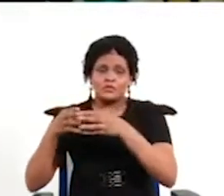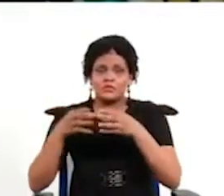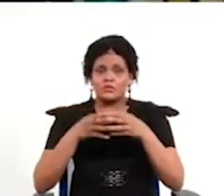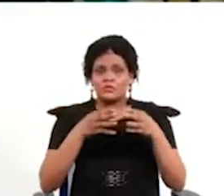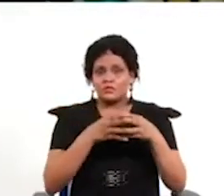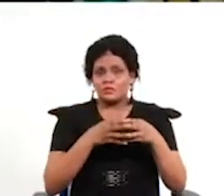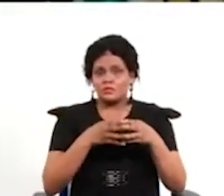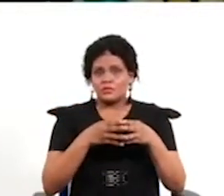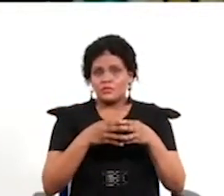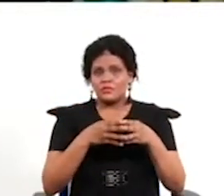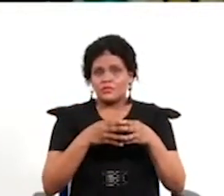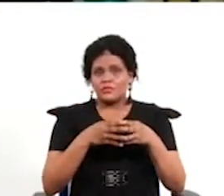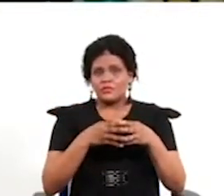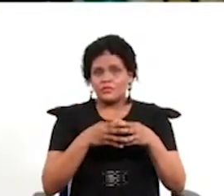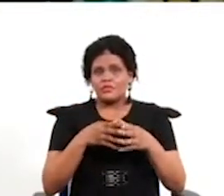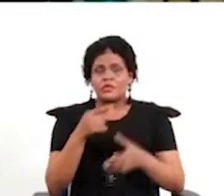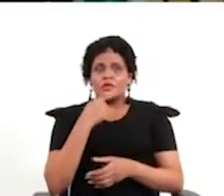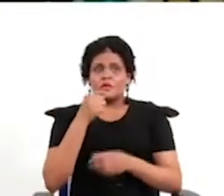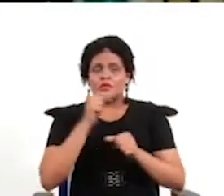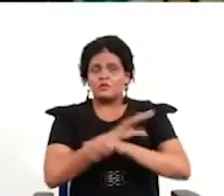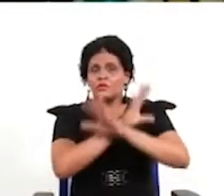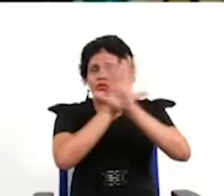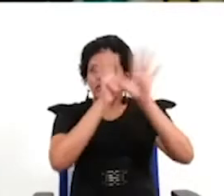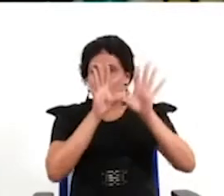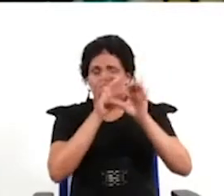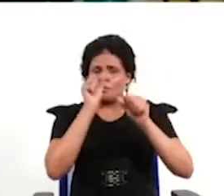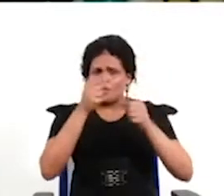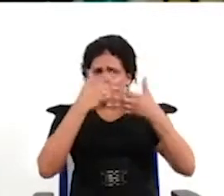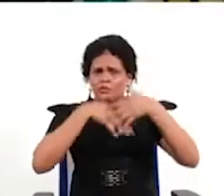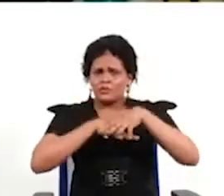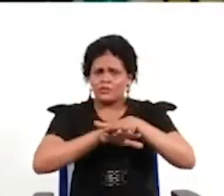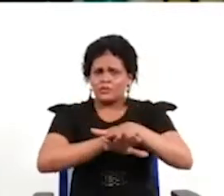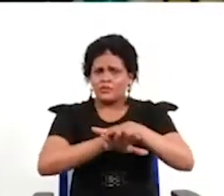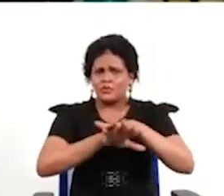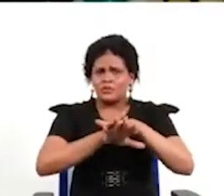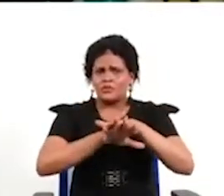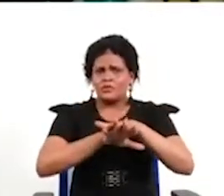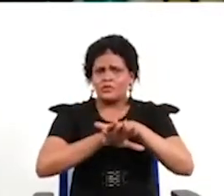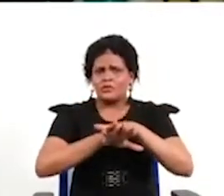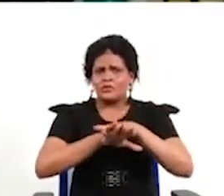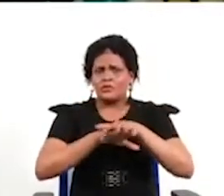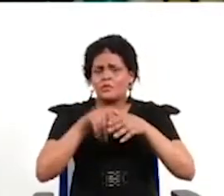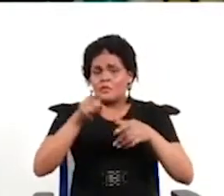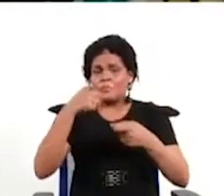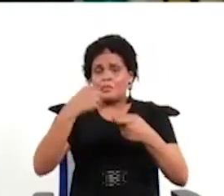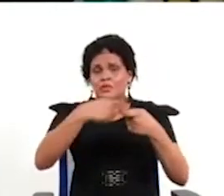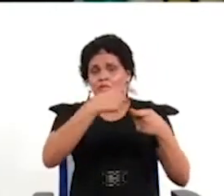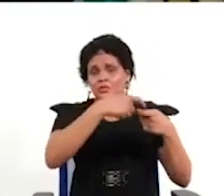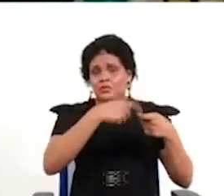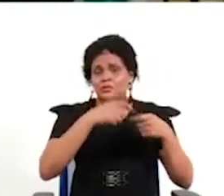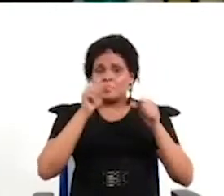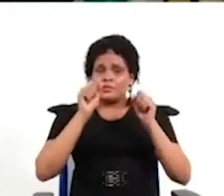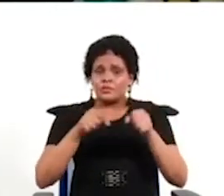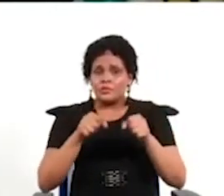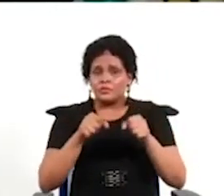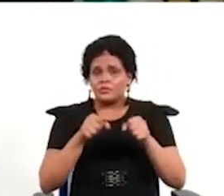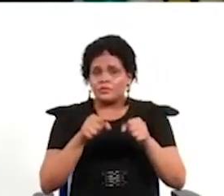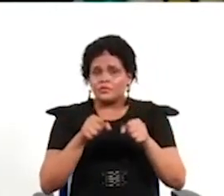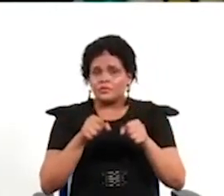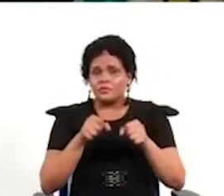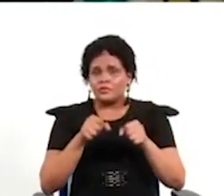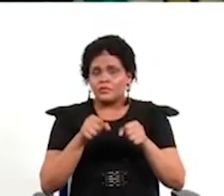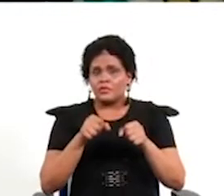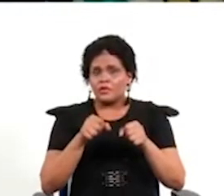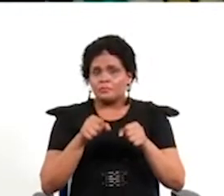y critico claramente por haber impulsado procesos participativos sin generar estándares la